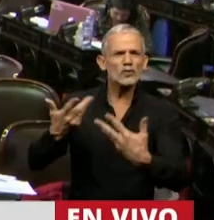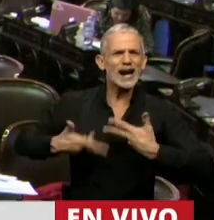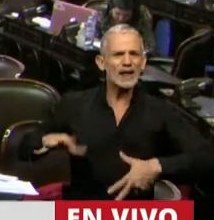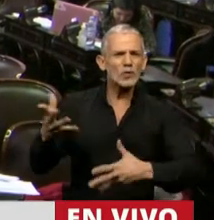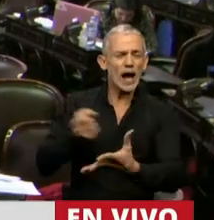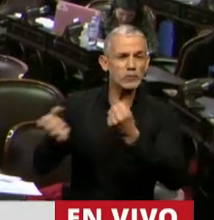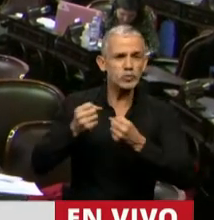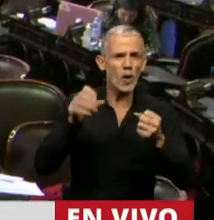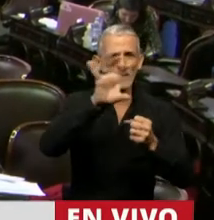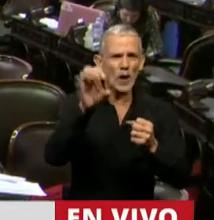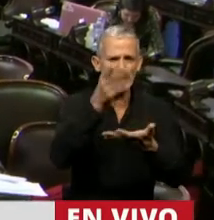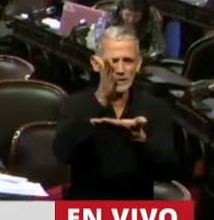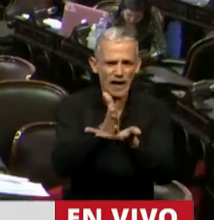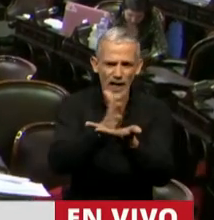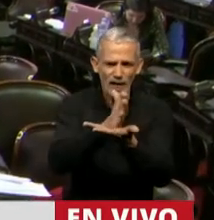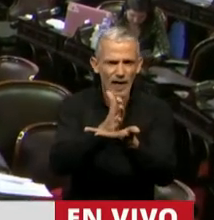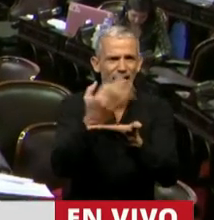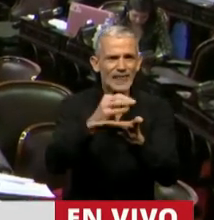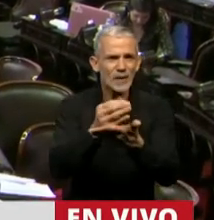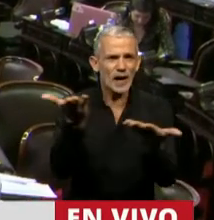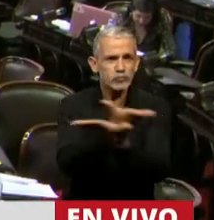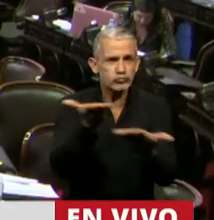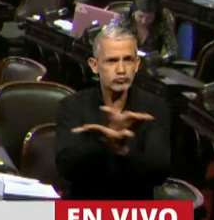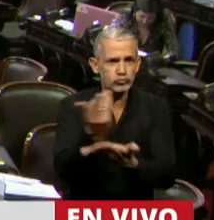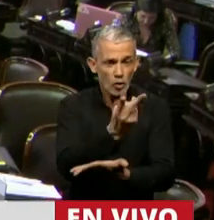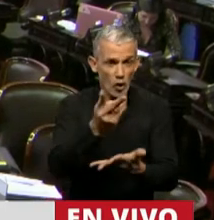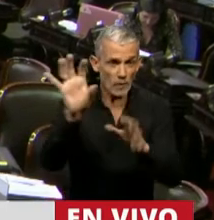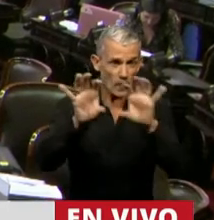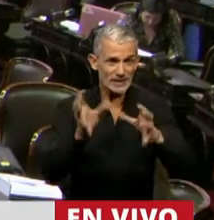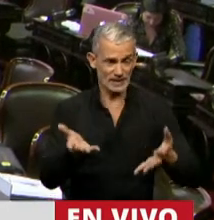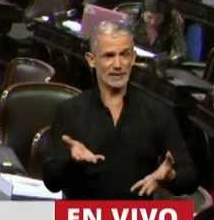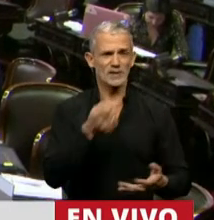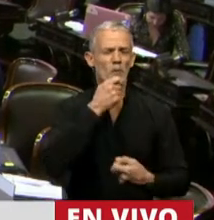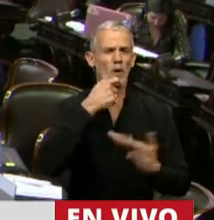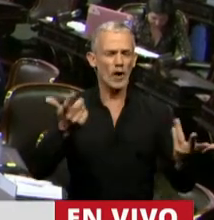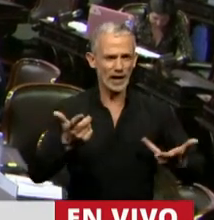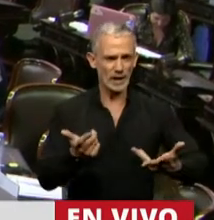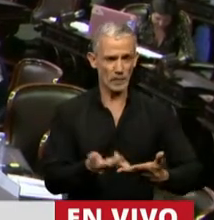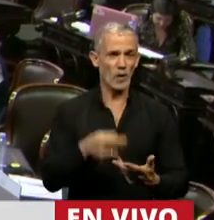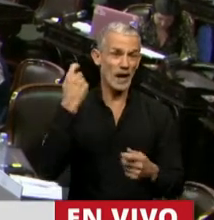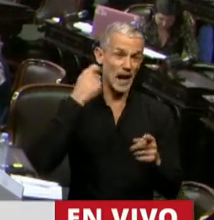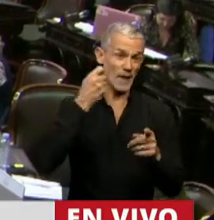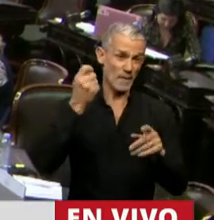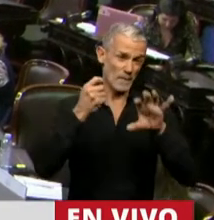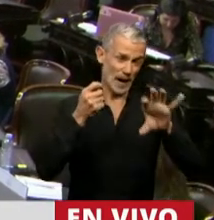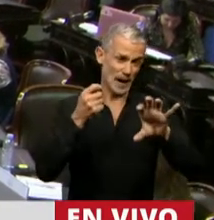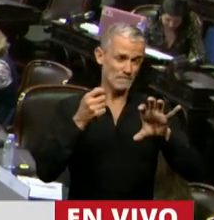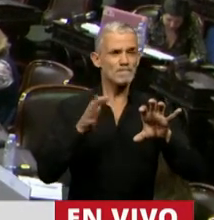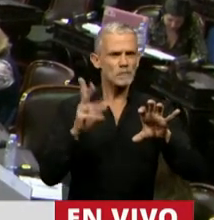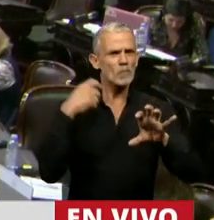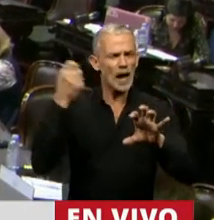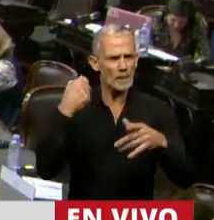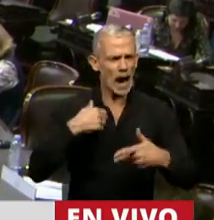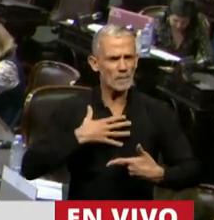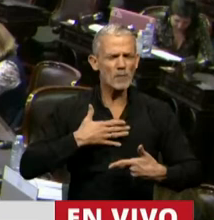hiperprovinciales hay que compartirlos. Como que los pampeanos lo venimos